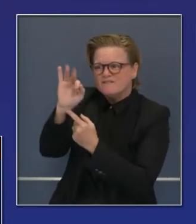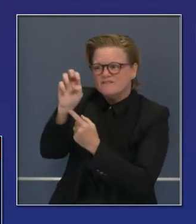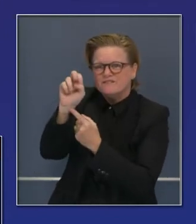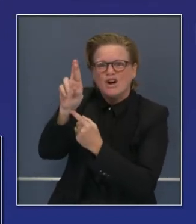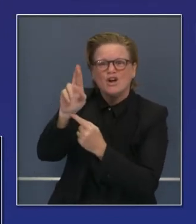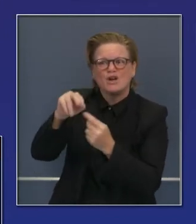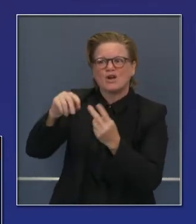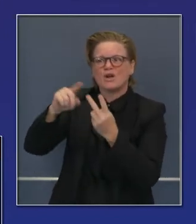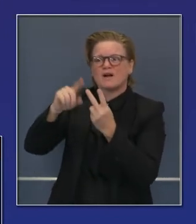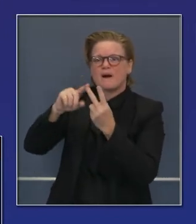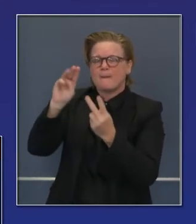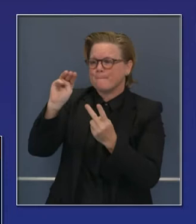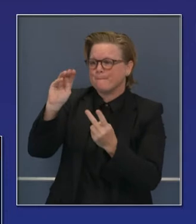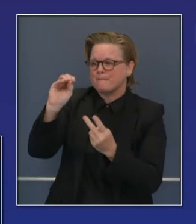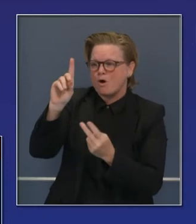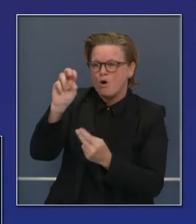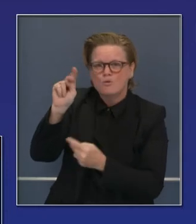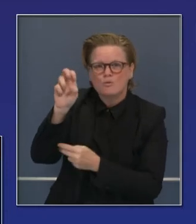no solo Oxford,